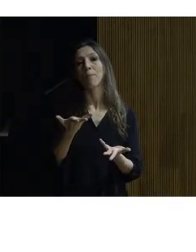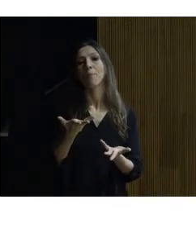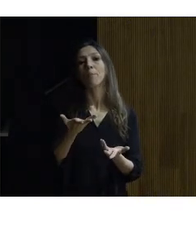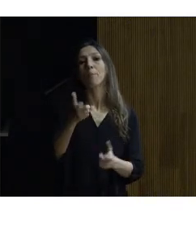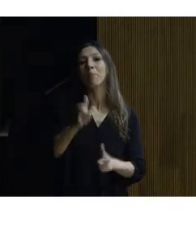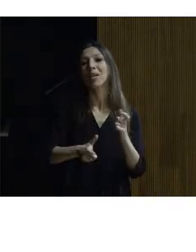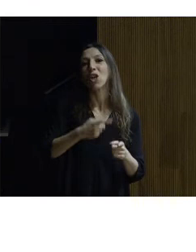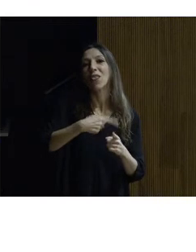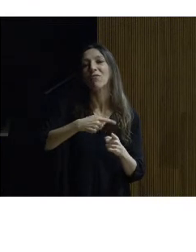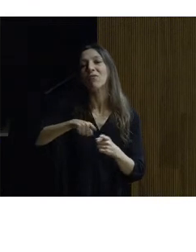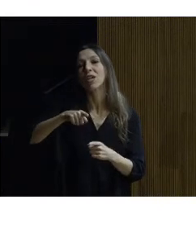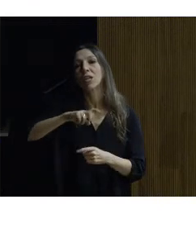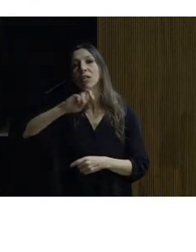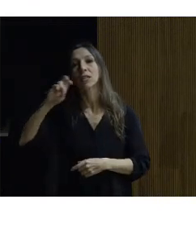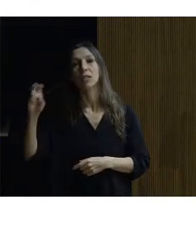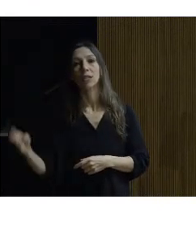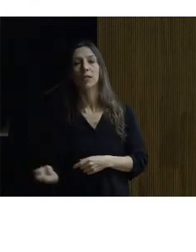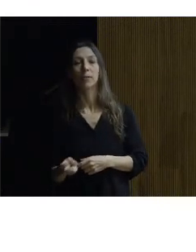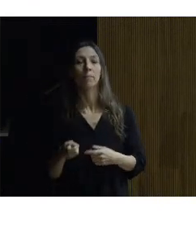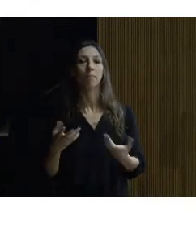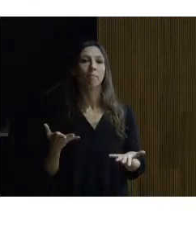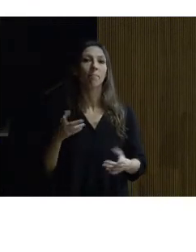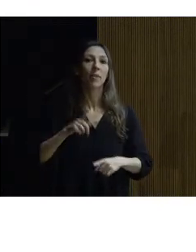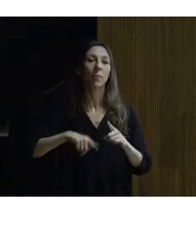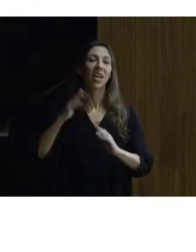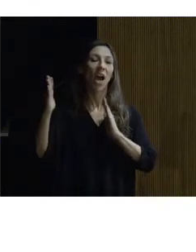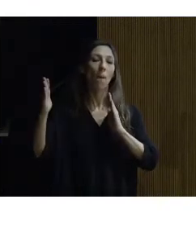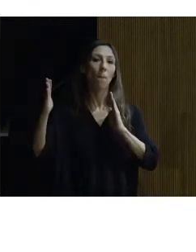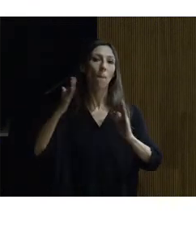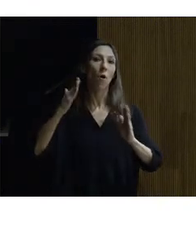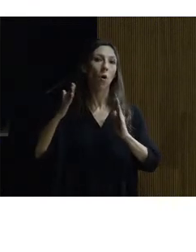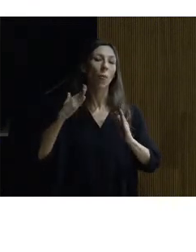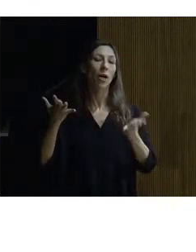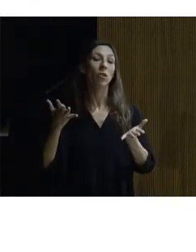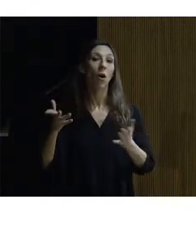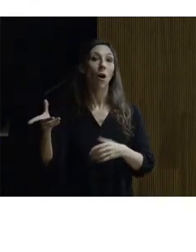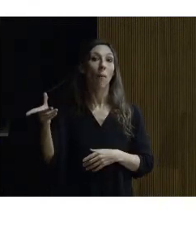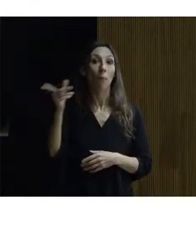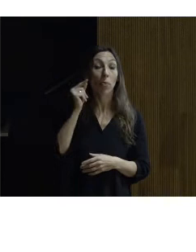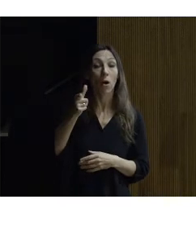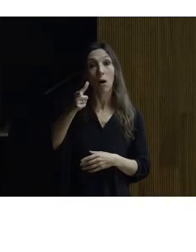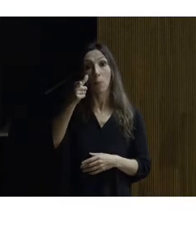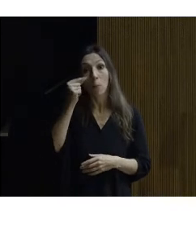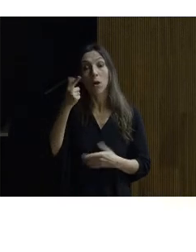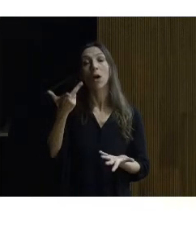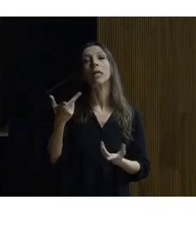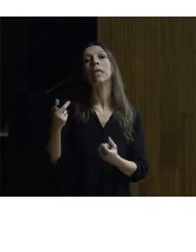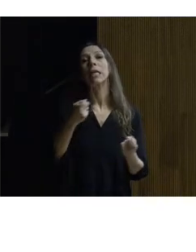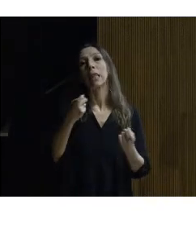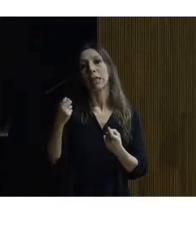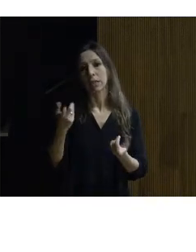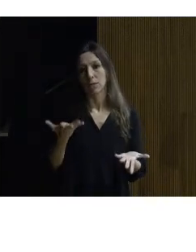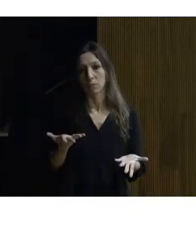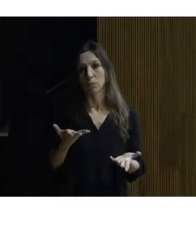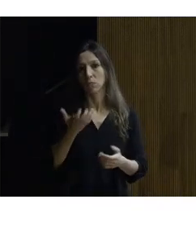personas que en base al momento en el que han tenido la pérdida auditiva van a necesitar por lo tanto